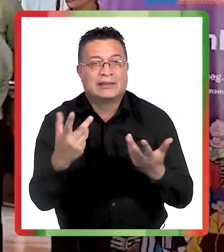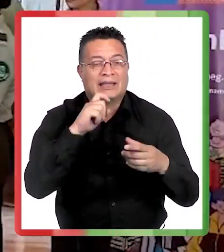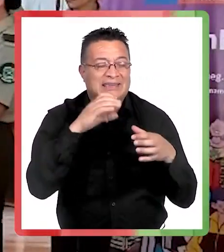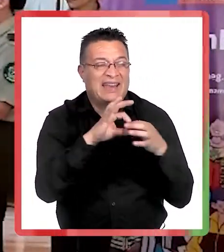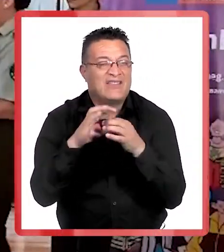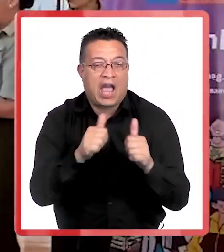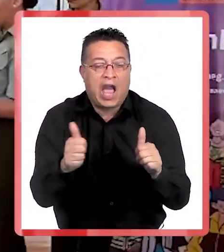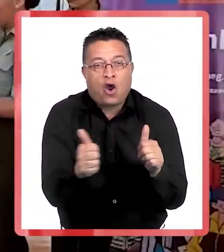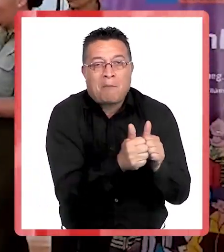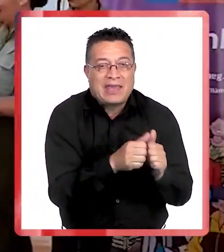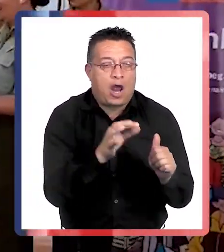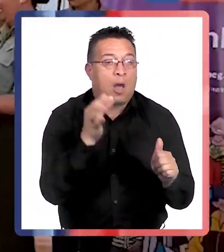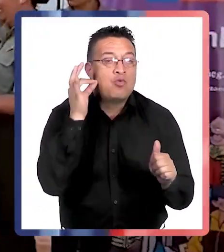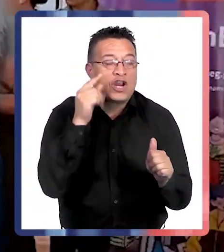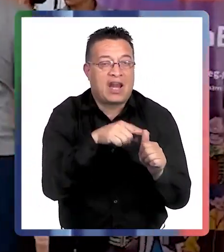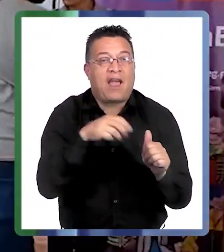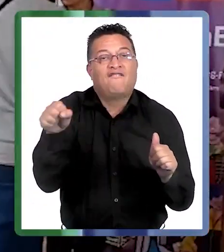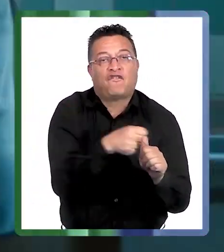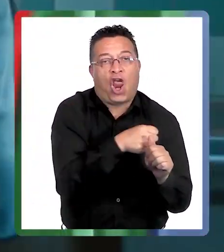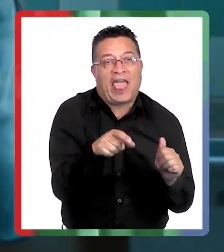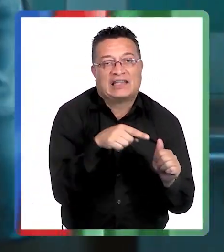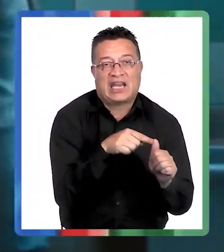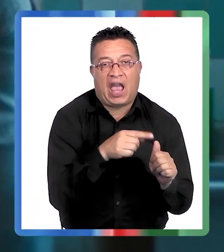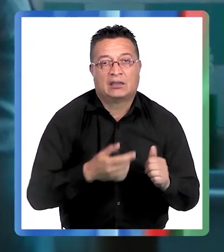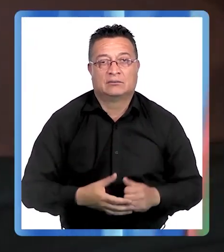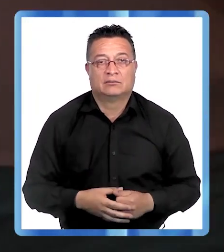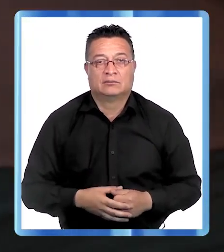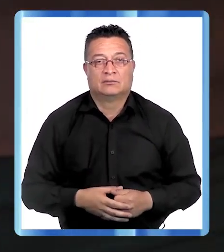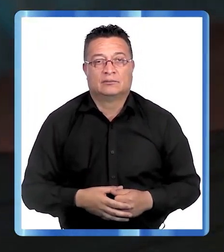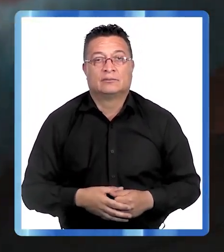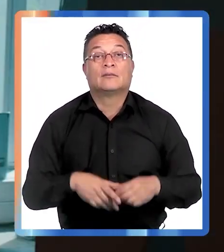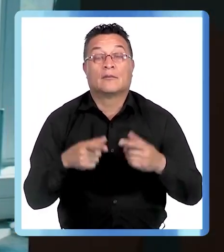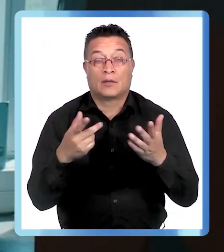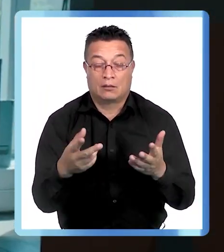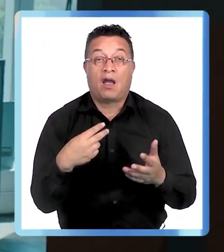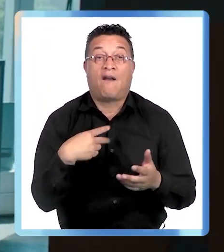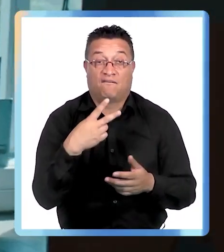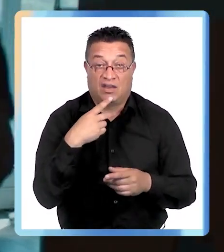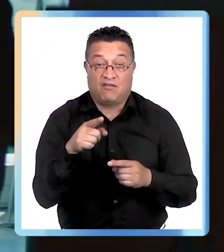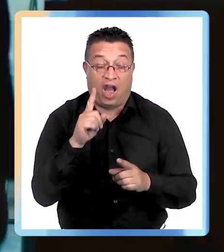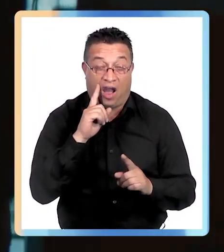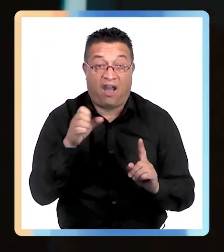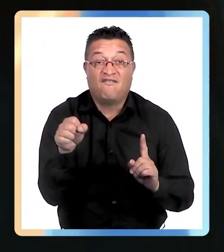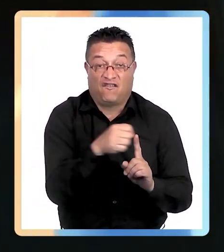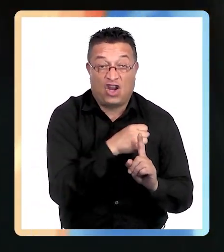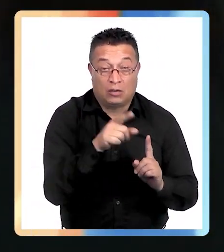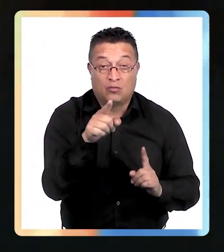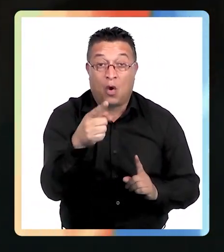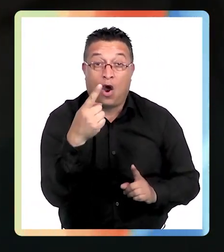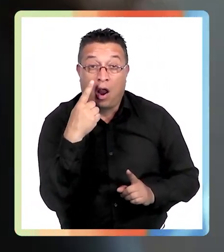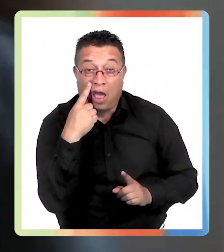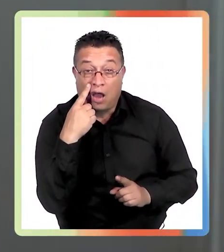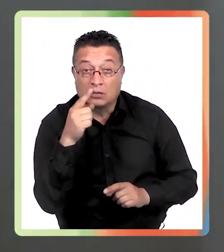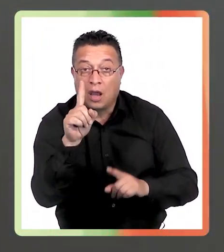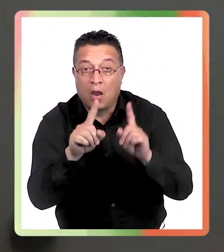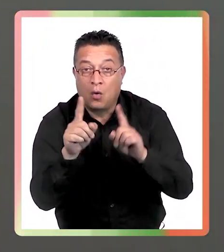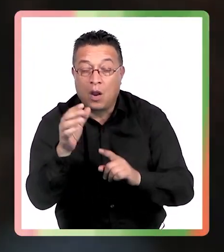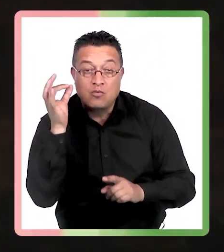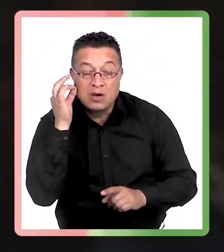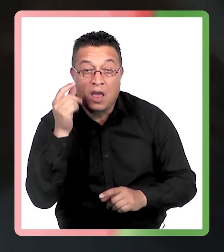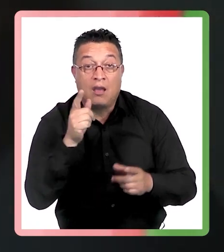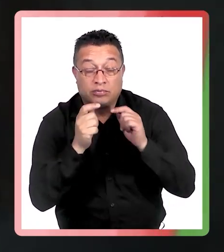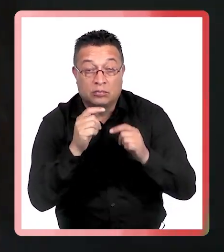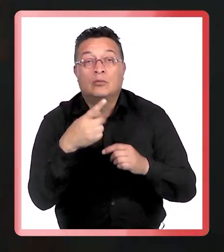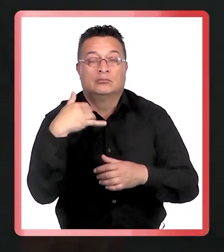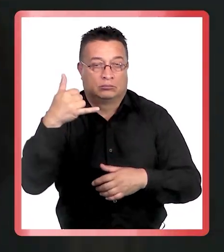acompañar a una mujer sobreviviente de violencia? Recuerde que si vive violencia o conoce a una mujer en riesgo, llame al